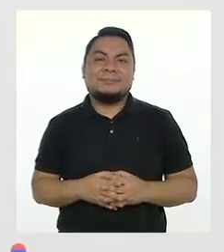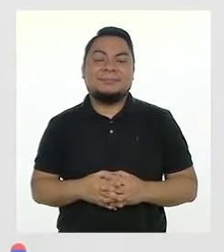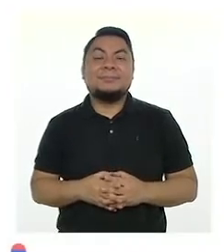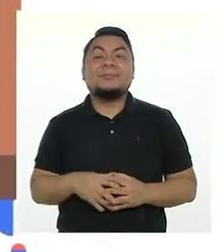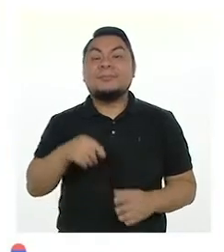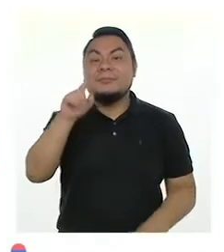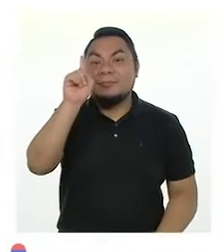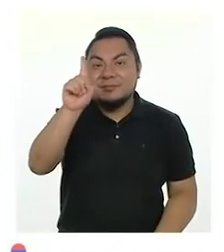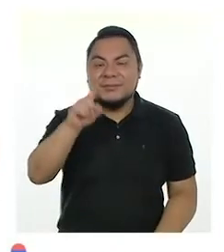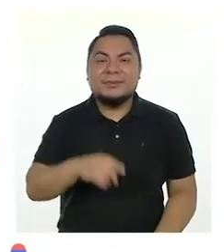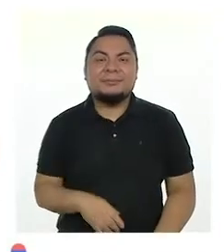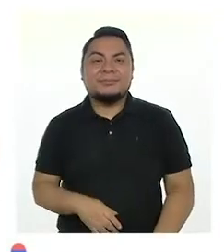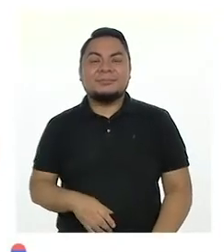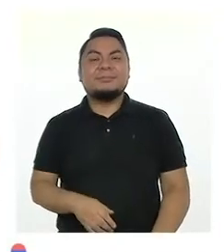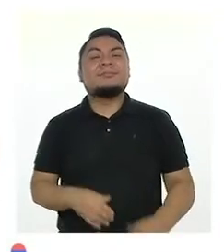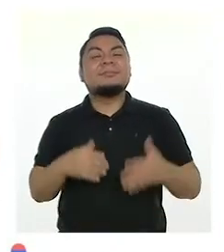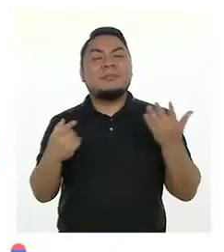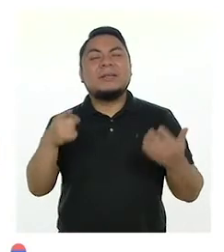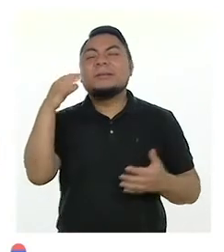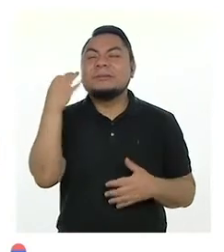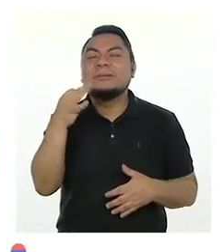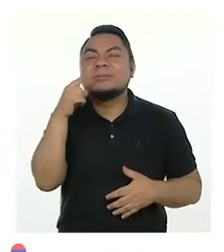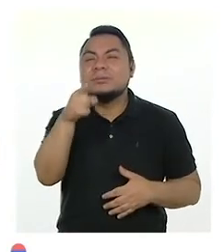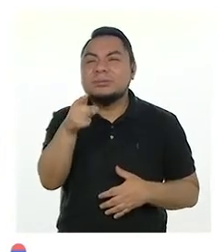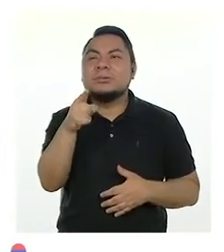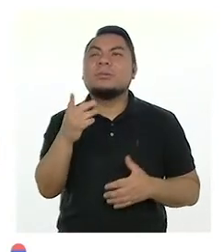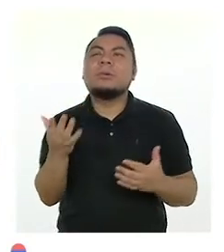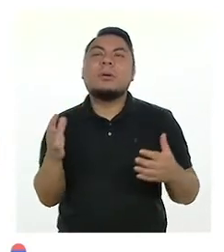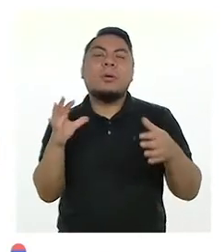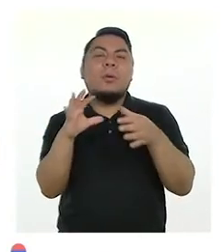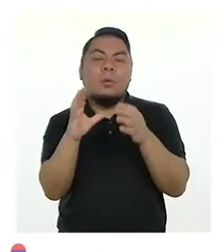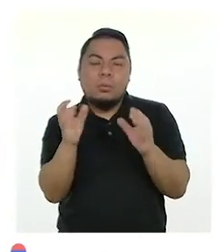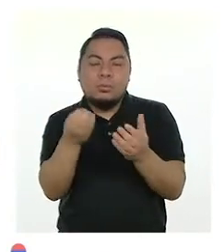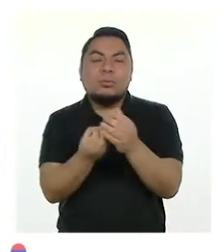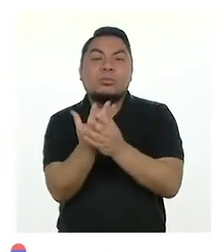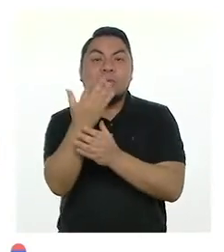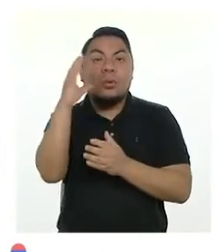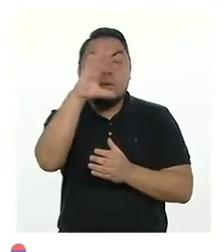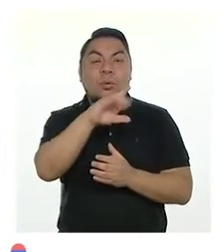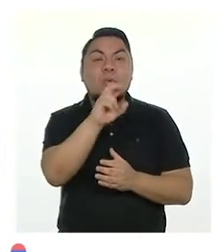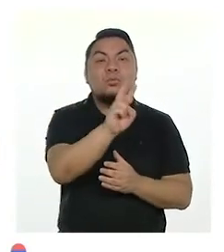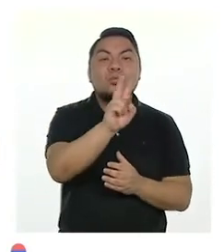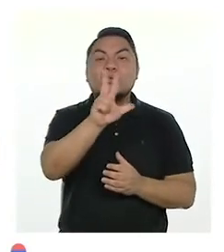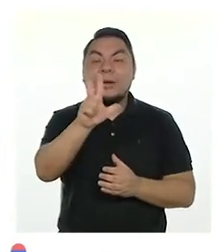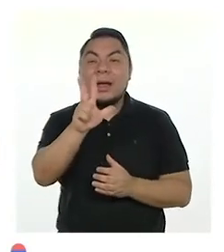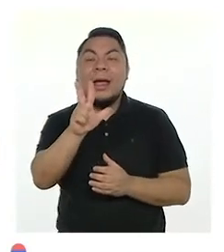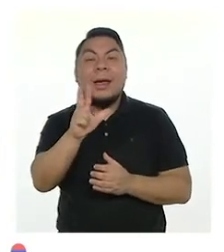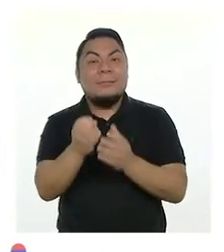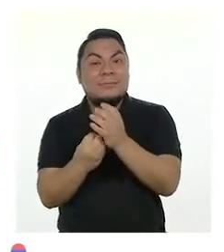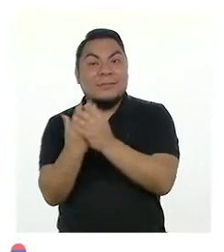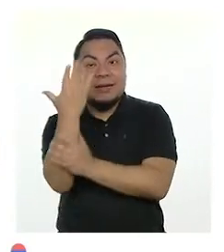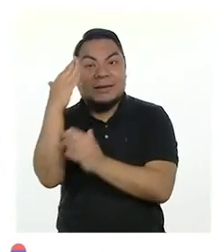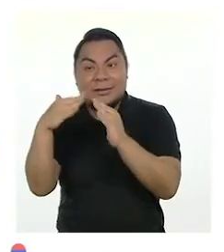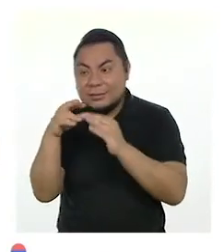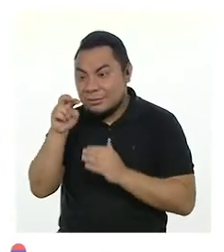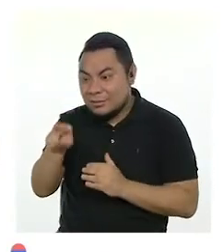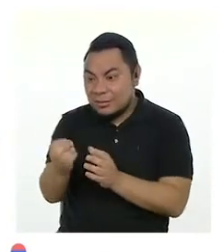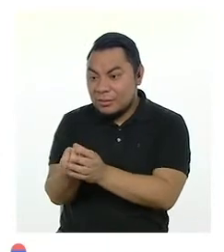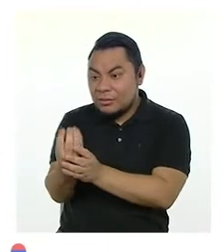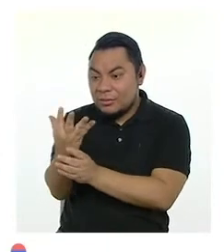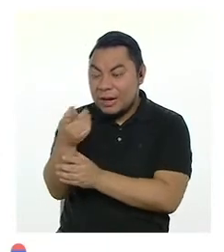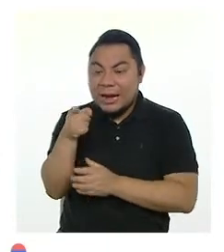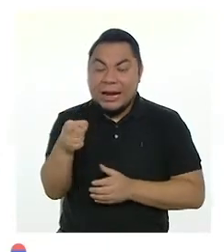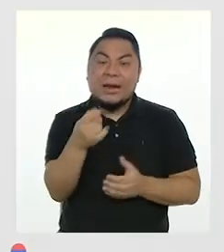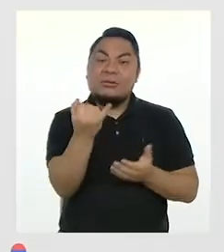Uno. Siembren una o más plantas en casa y dibujen los cambios que le ocurren